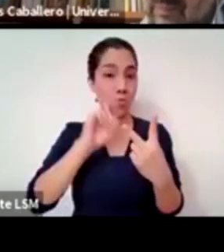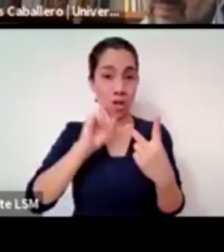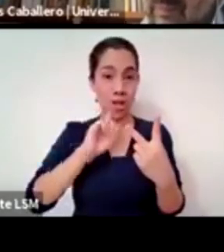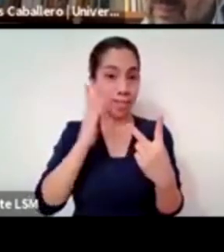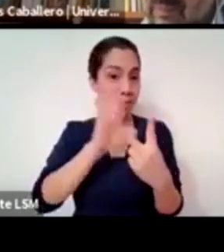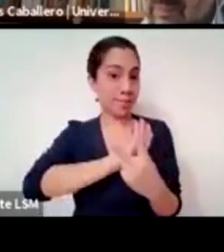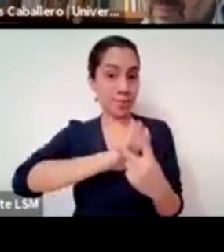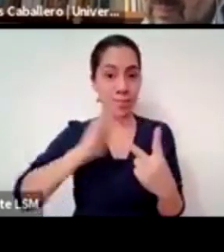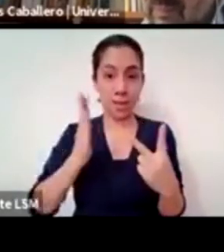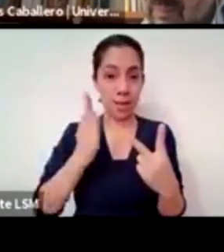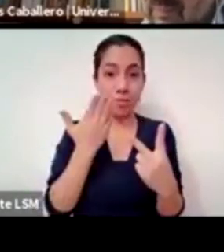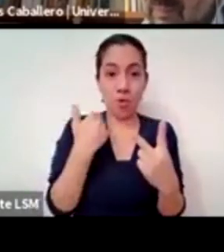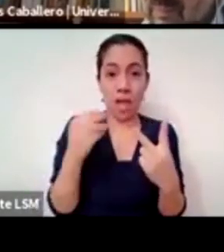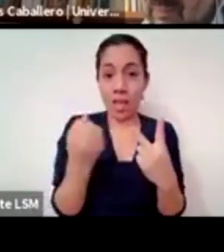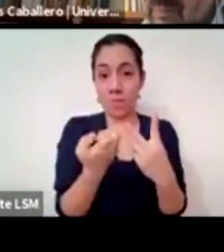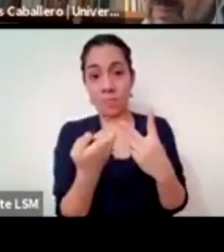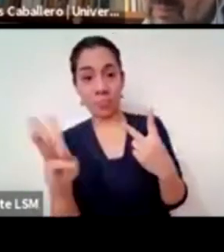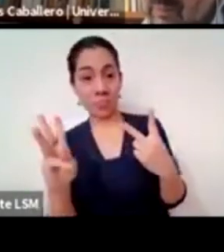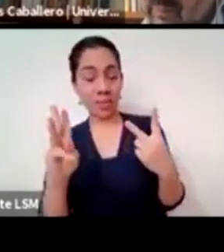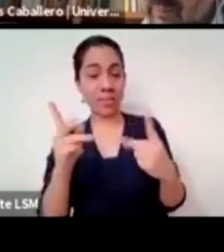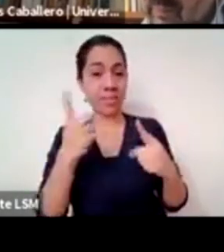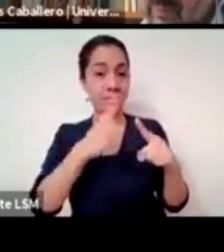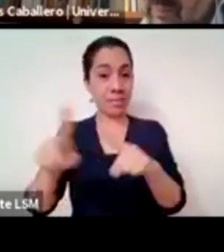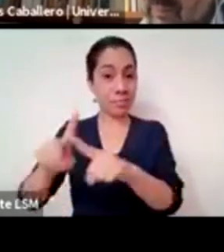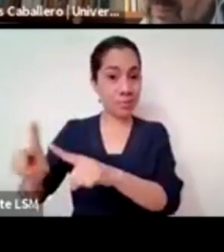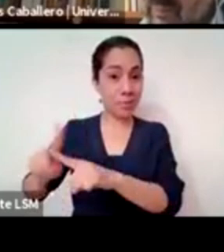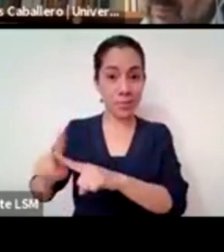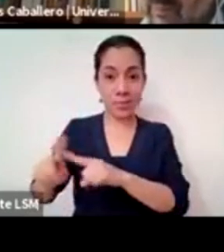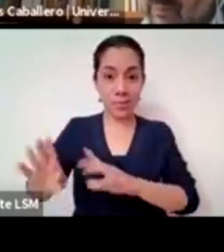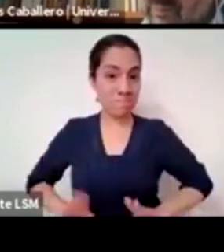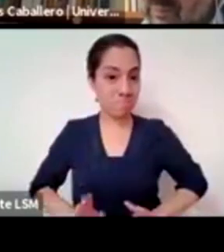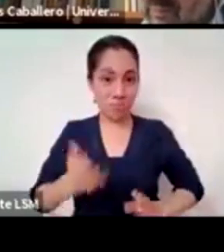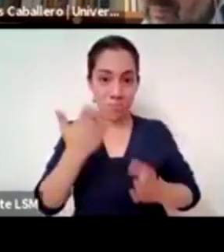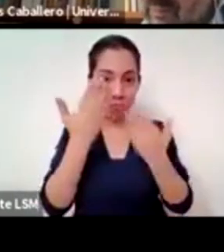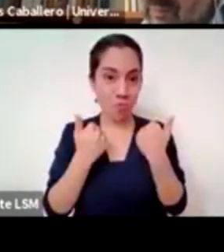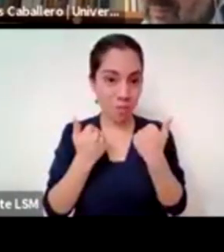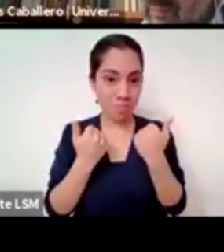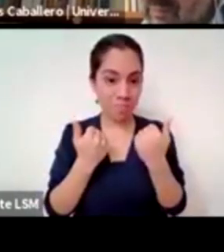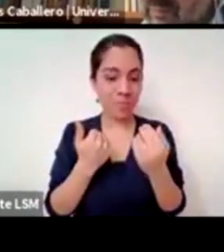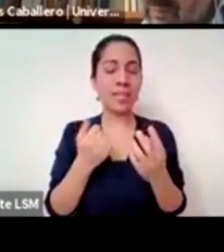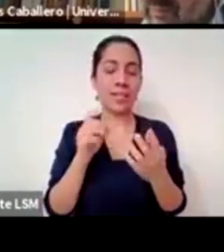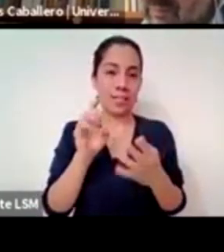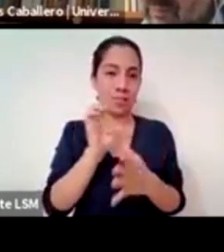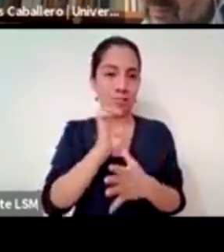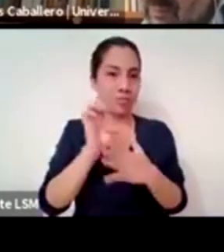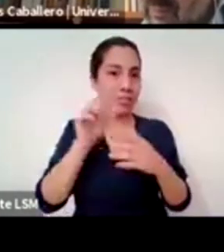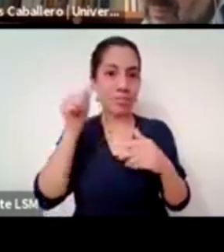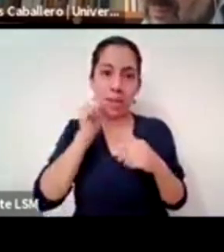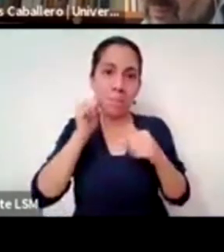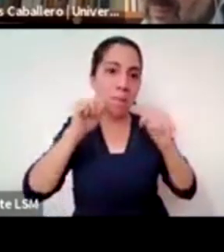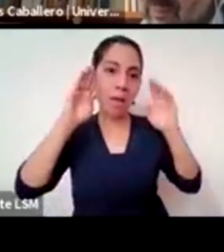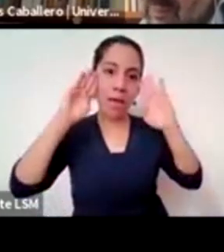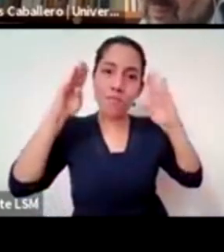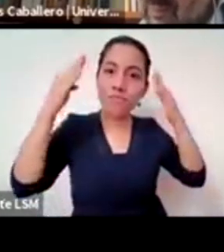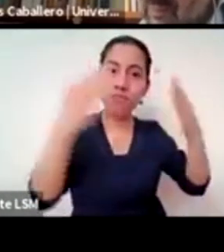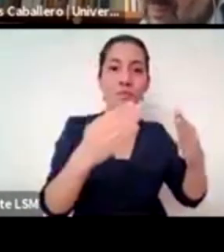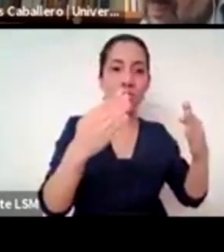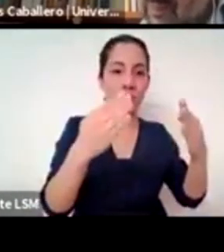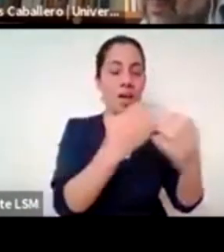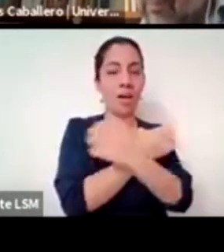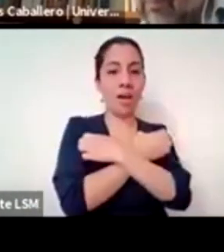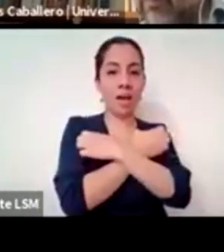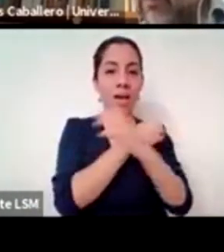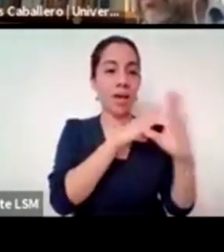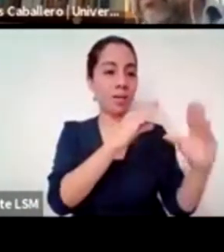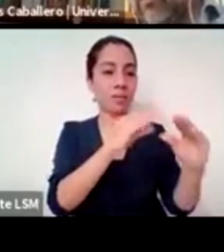una identidad sexual binaria que recuerdo que se puso de manifiesto